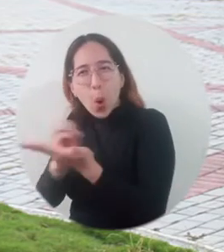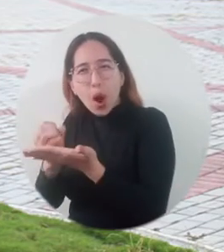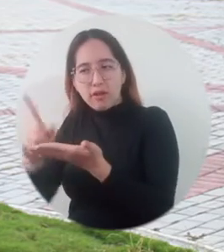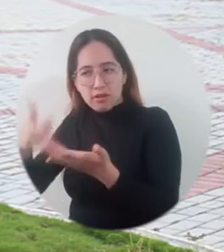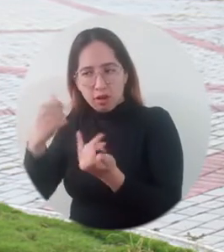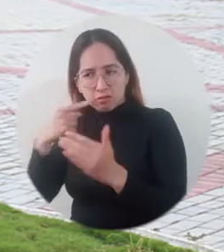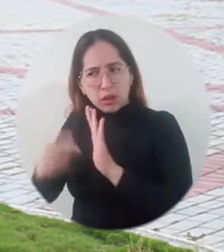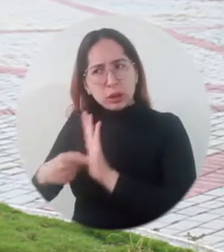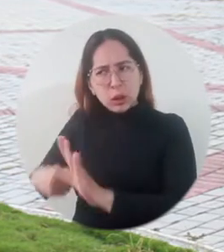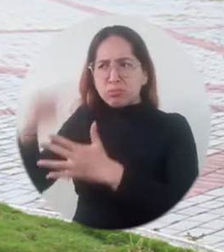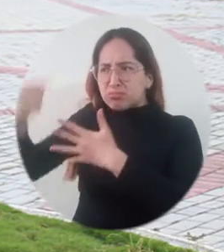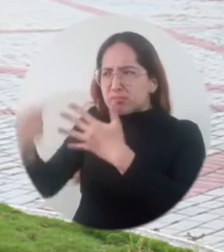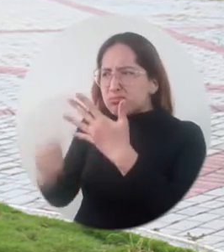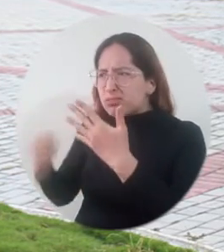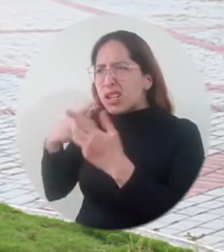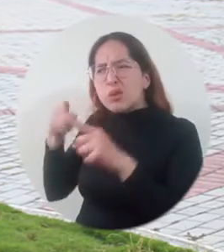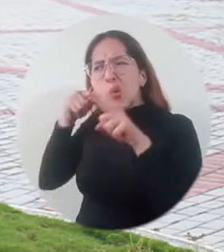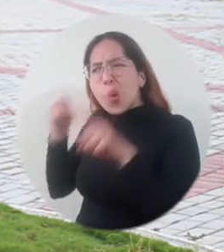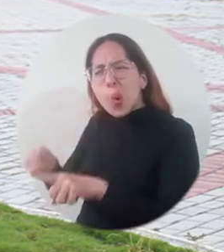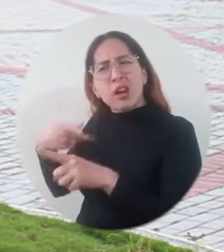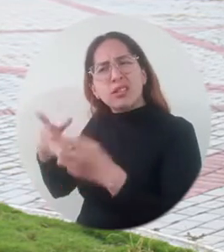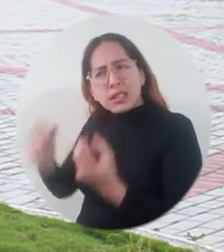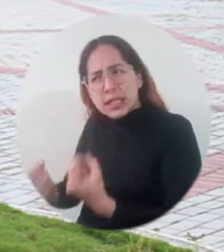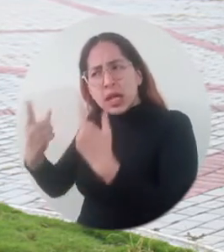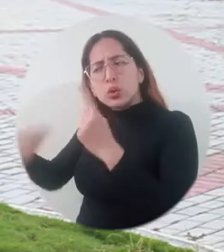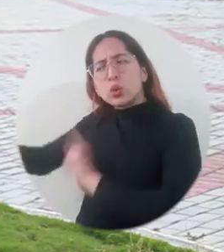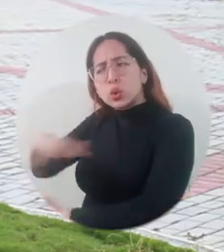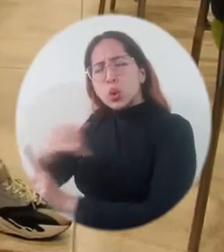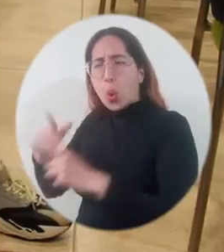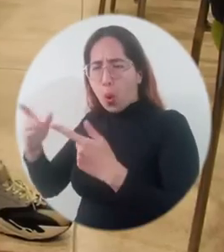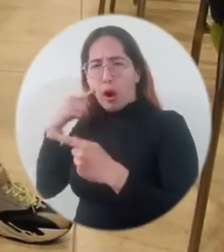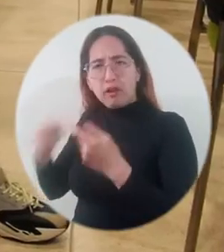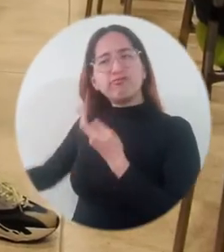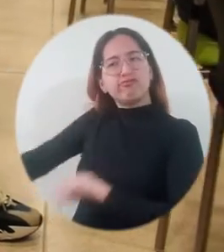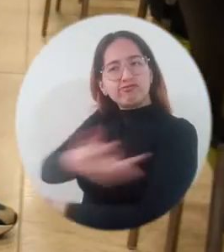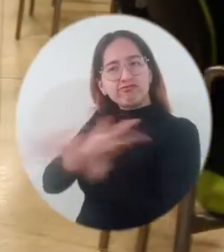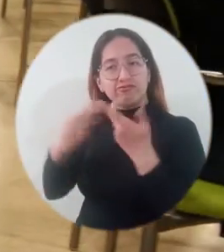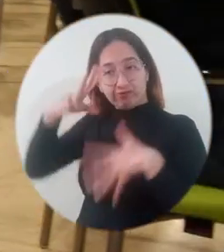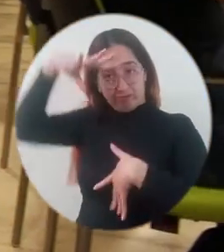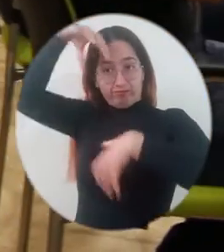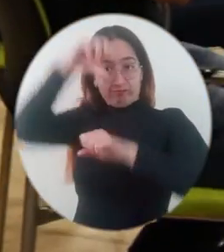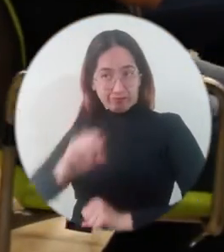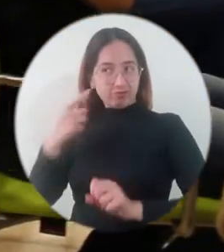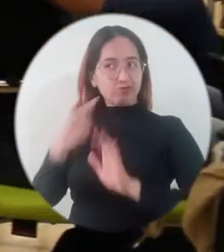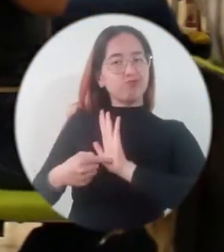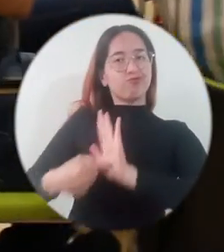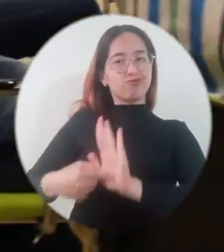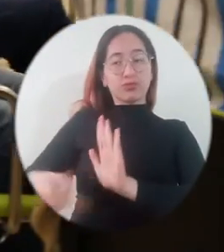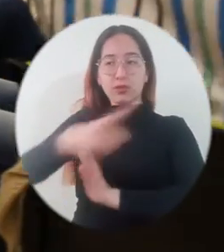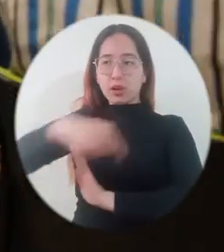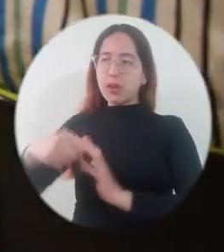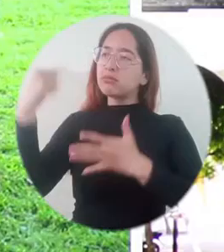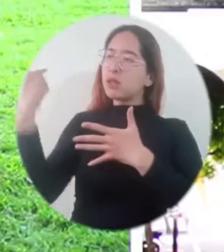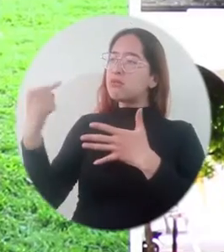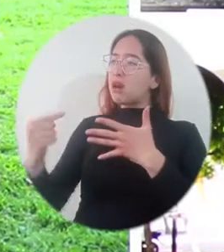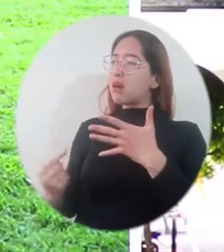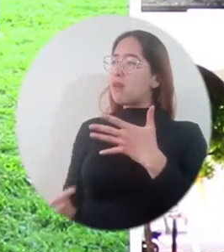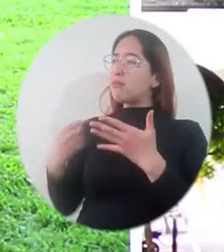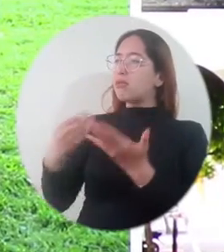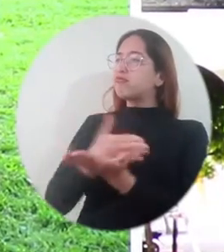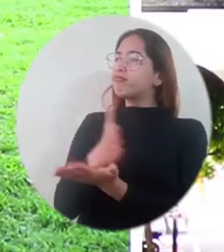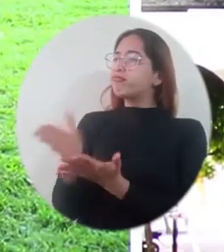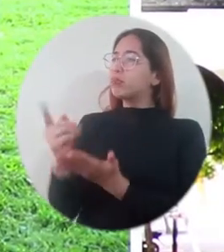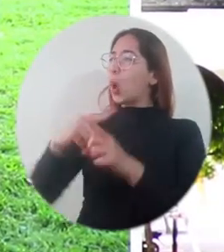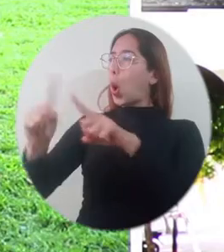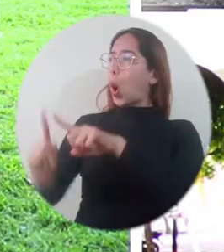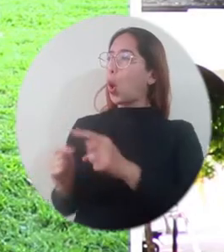le damos relevancia a esas capacidades de comprender la naturaleza. Poder presentarle a los estudiantes toda la gama